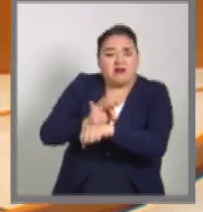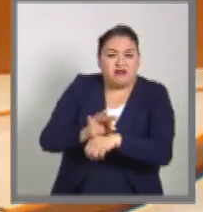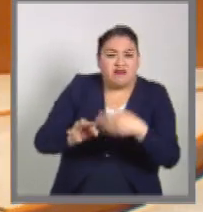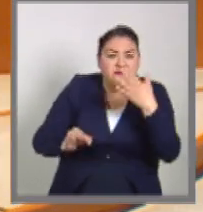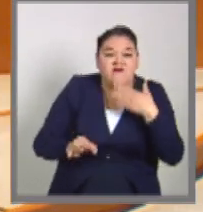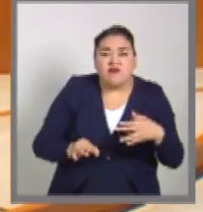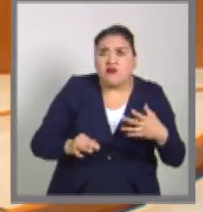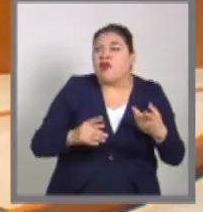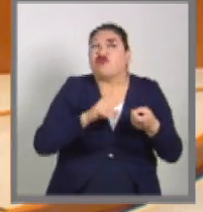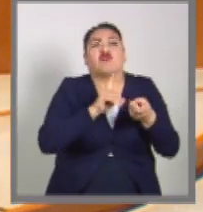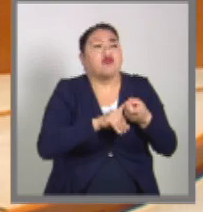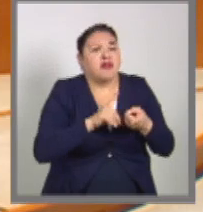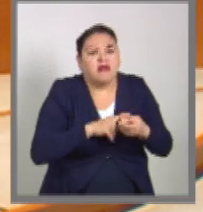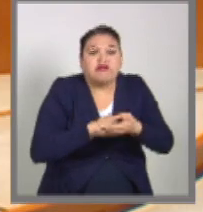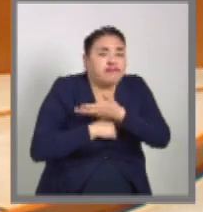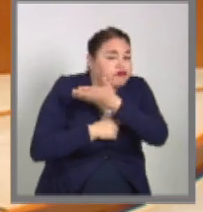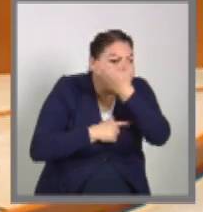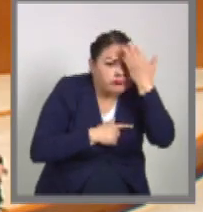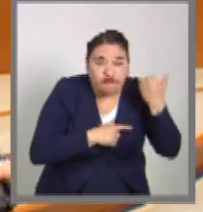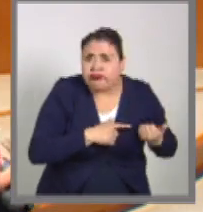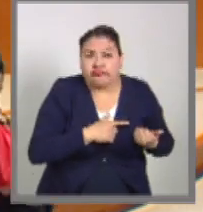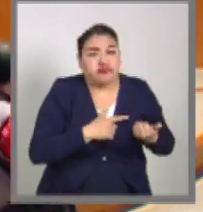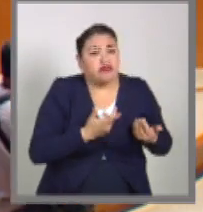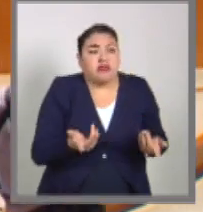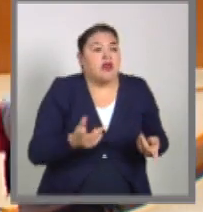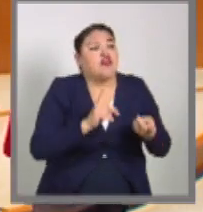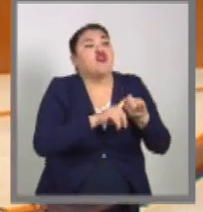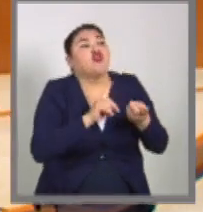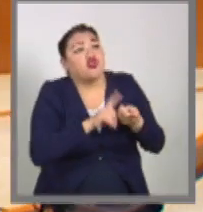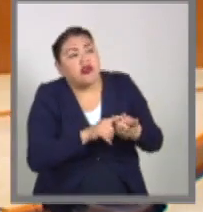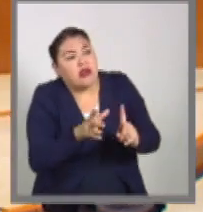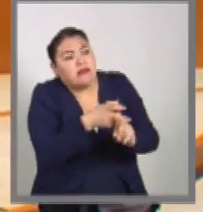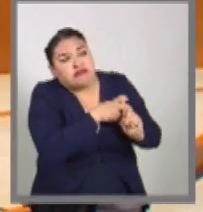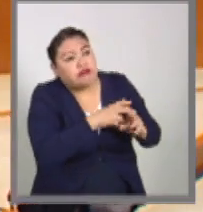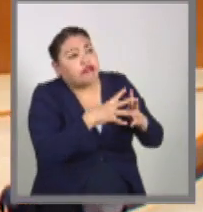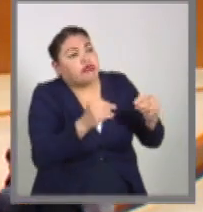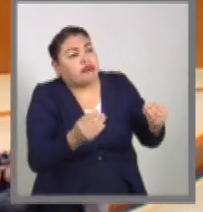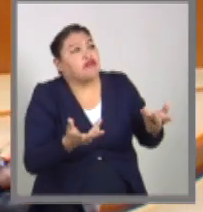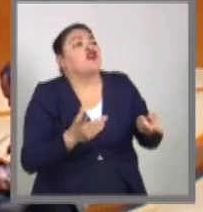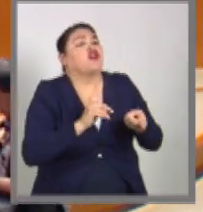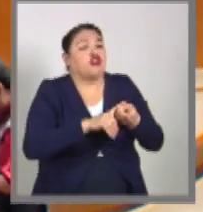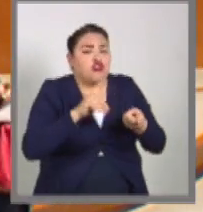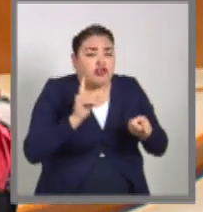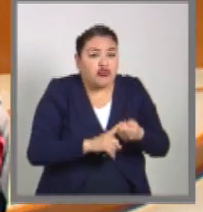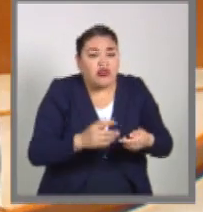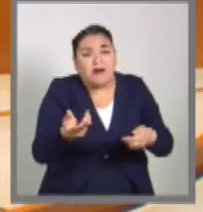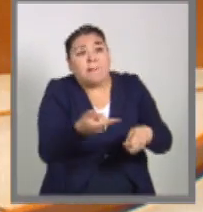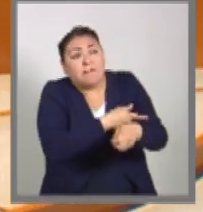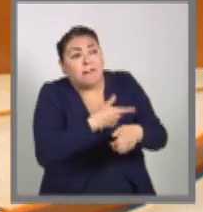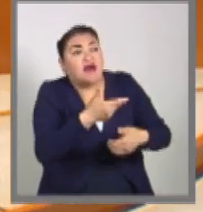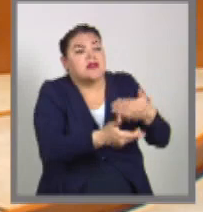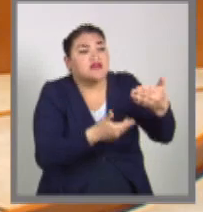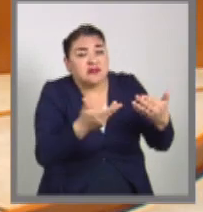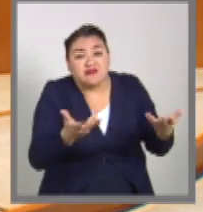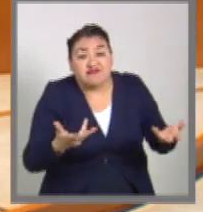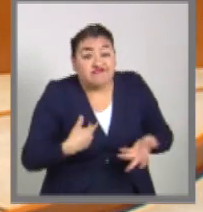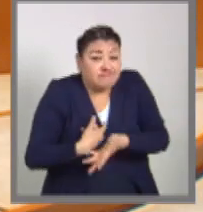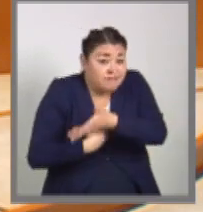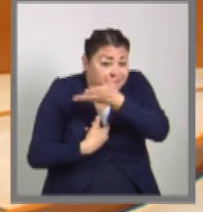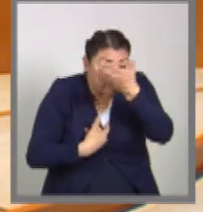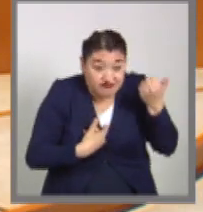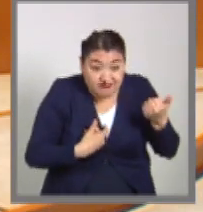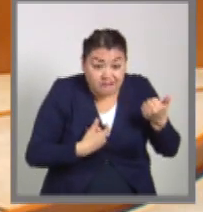No se sabe dónde está, no se sabe cuál es su paradero, no se sabe cuál fue su suerte y entonces